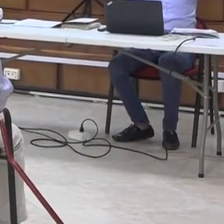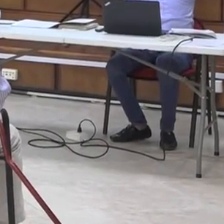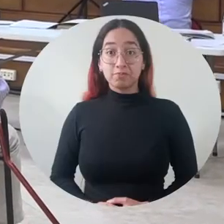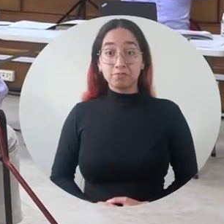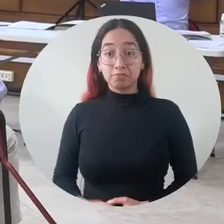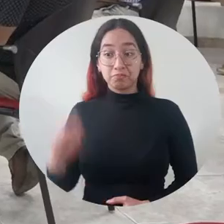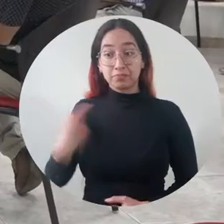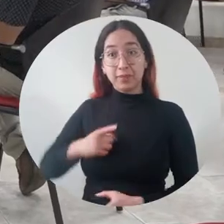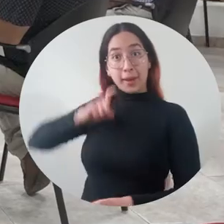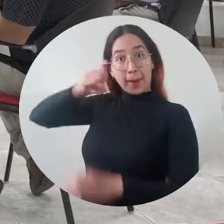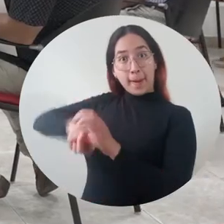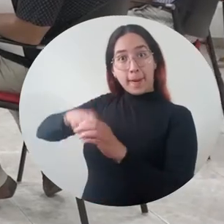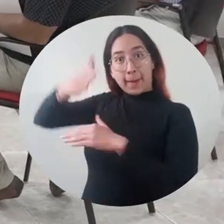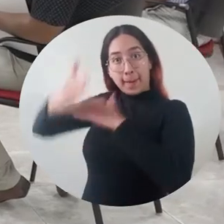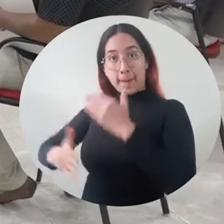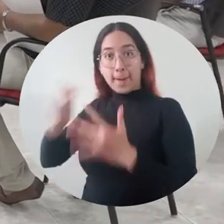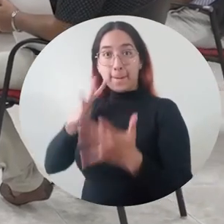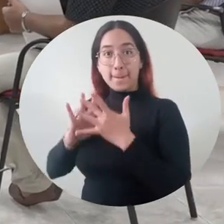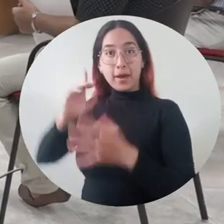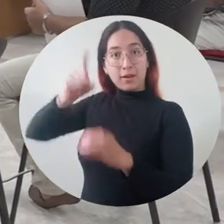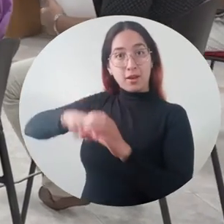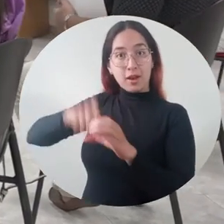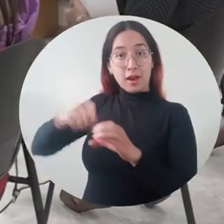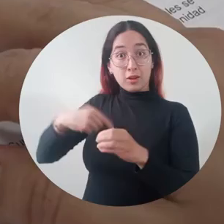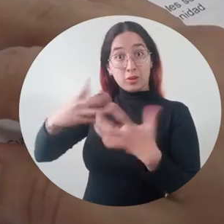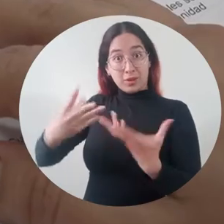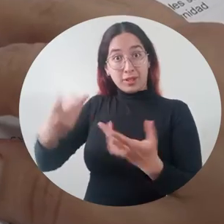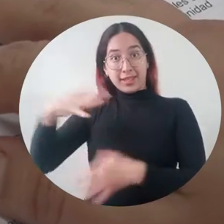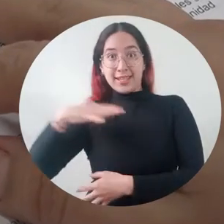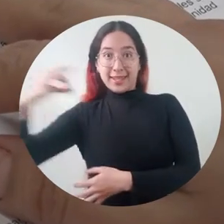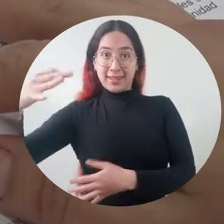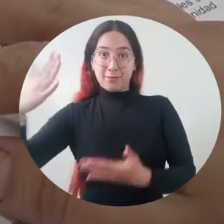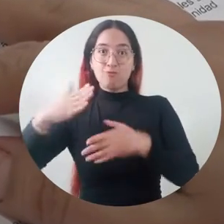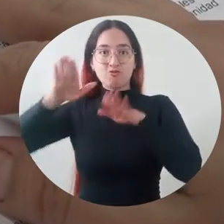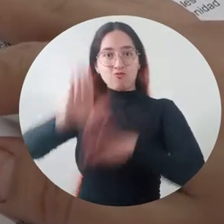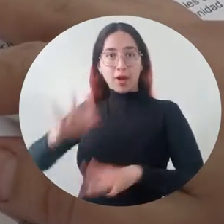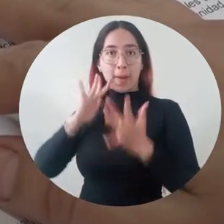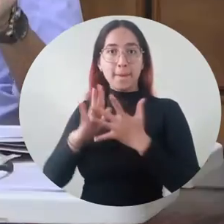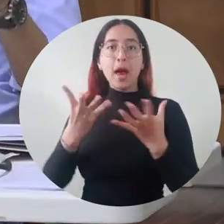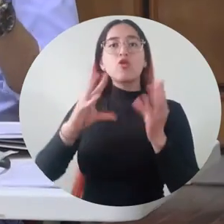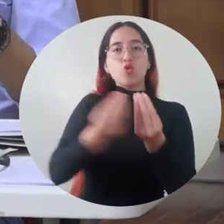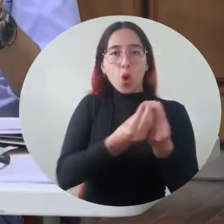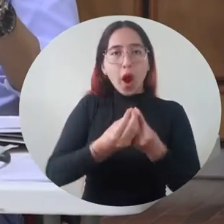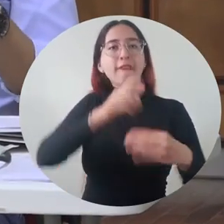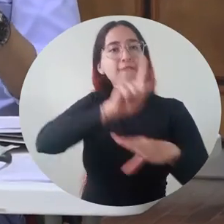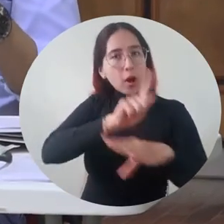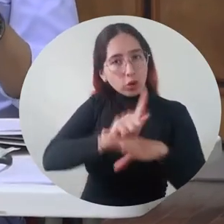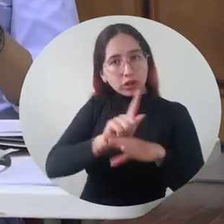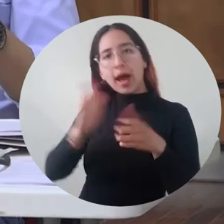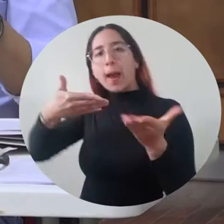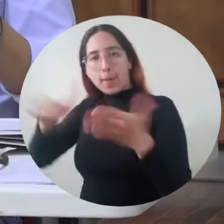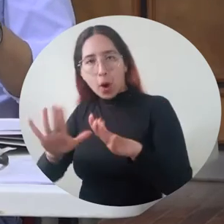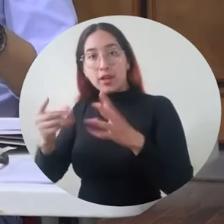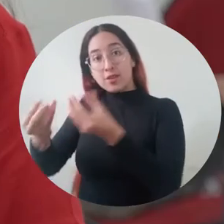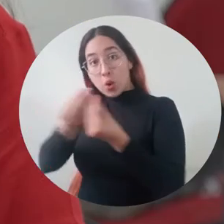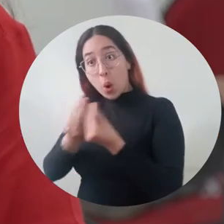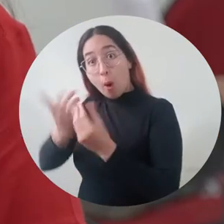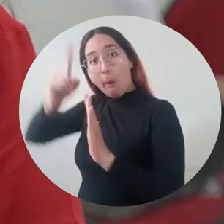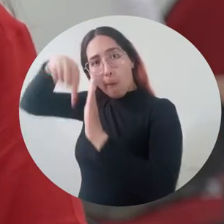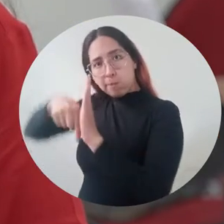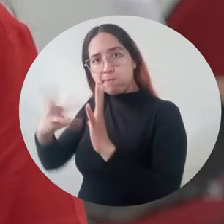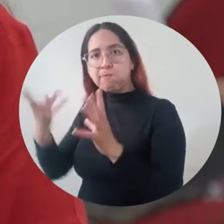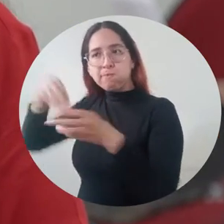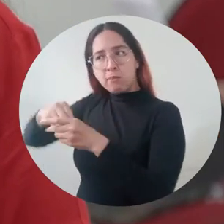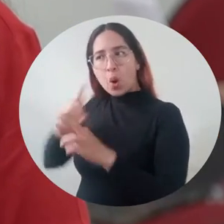El plazo de inscripción de candidatos para la elección de representantes ante los consejos de facultad, consejos de programa y comité interno de